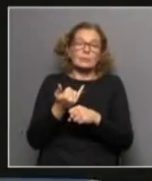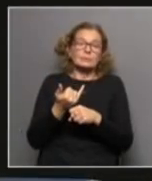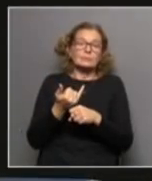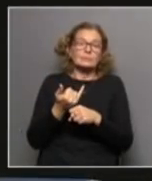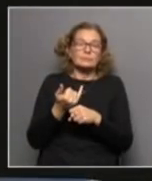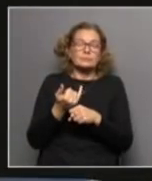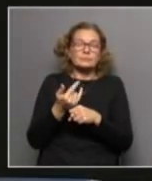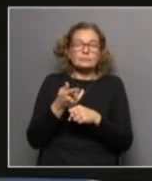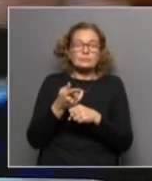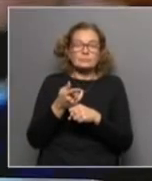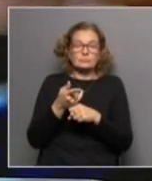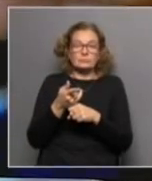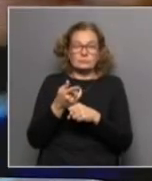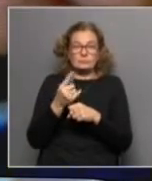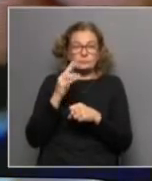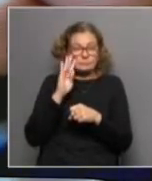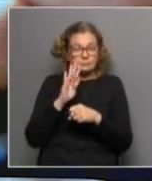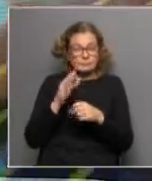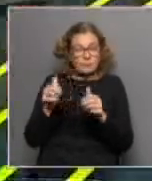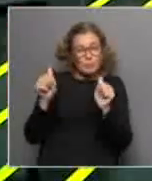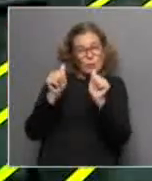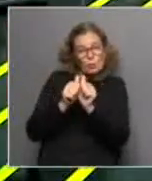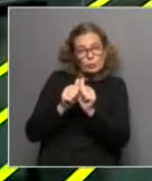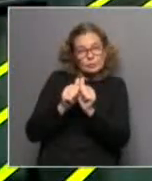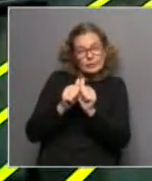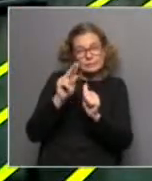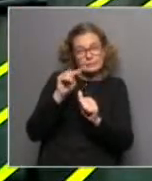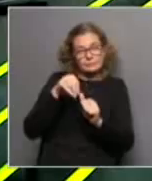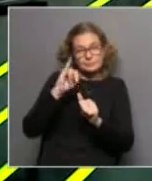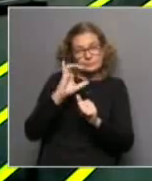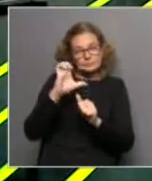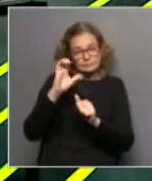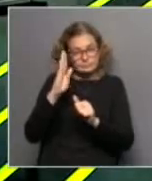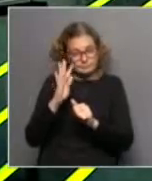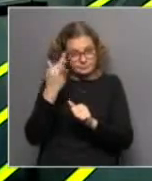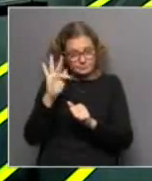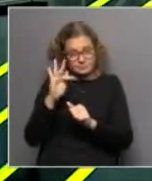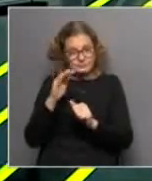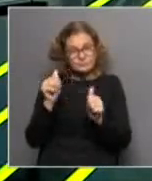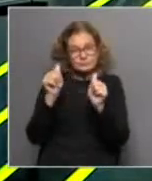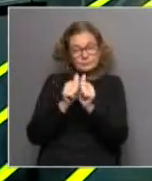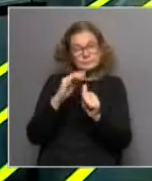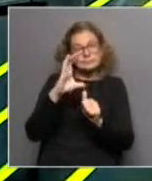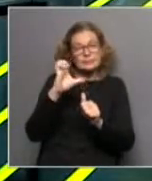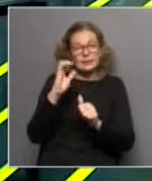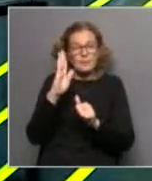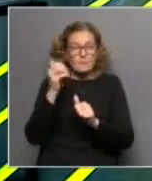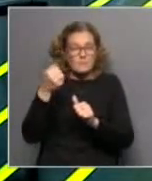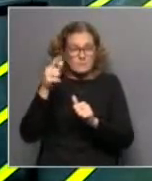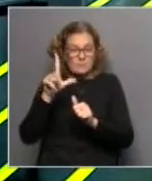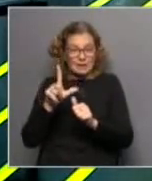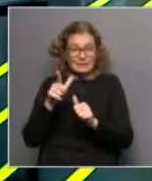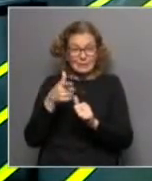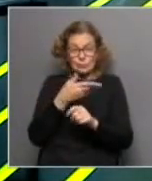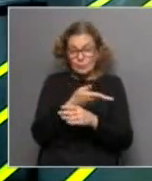con Victoria Tenenbaum para un conjunto entre UNICEF y CEPAL, y ese indicador lo pudimos construir un indicador de